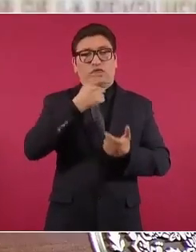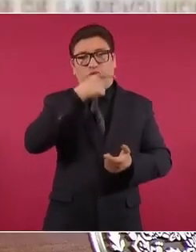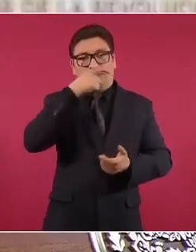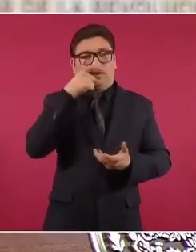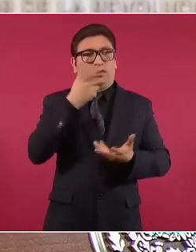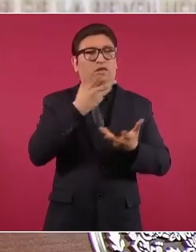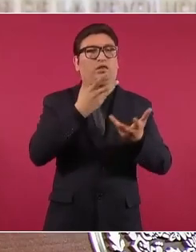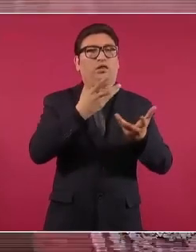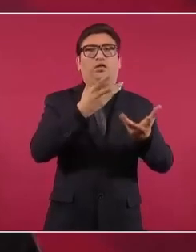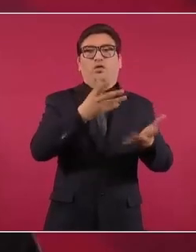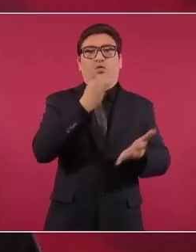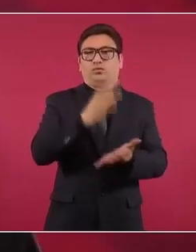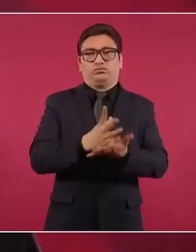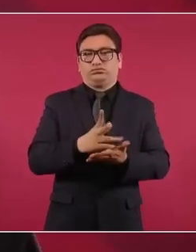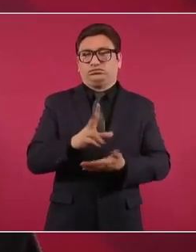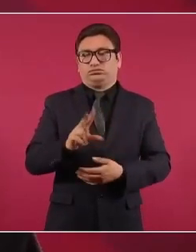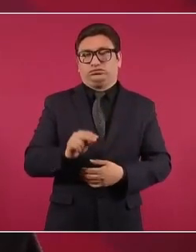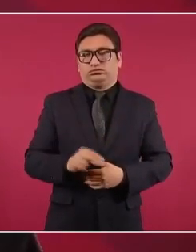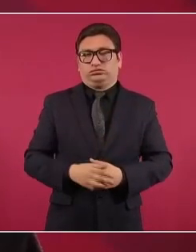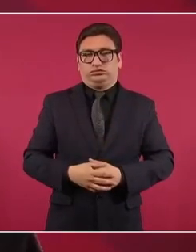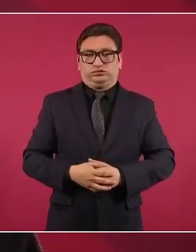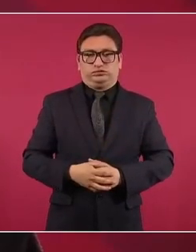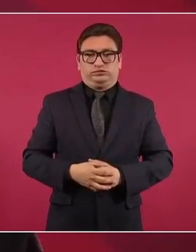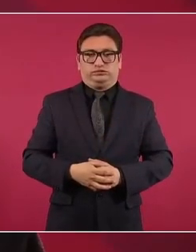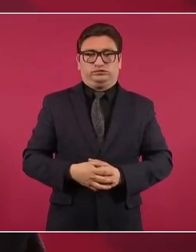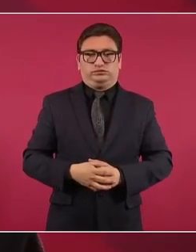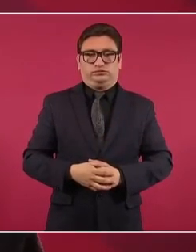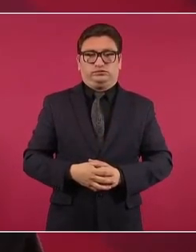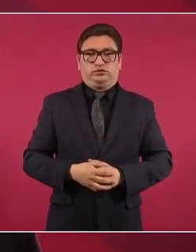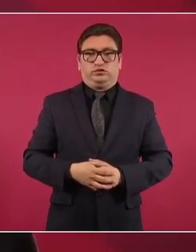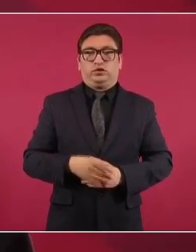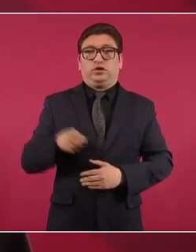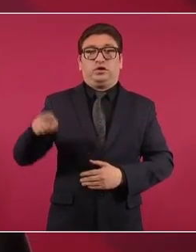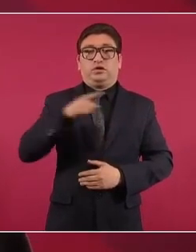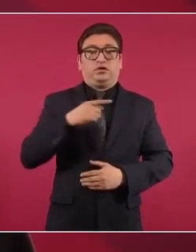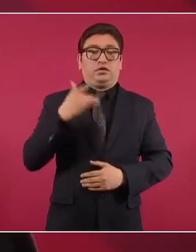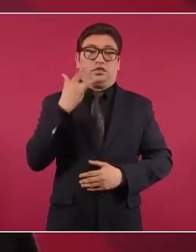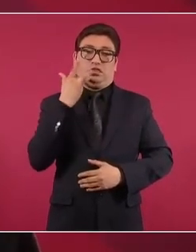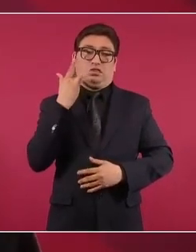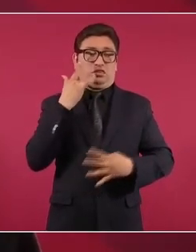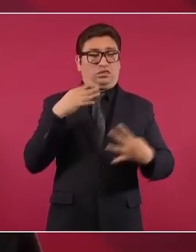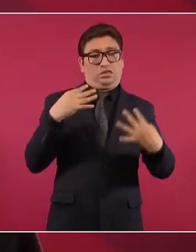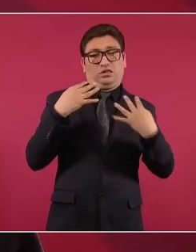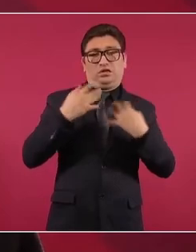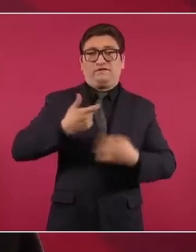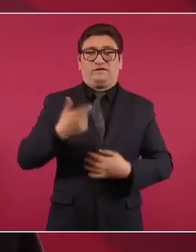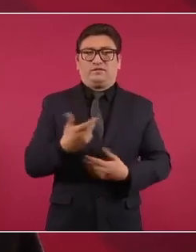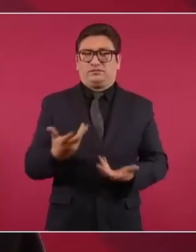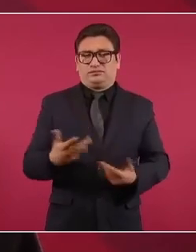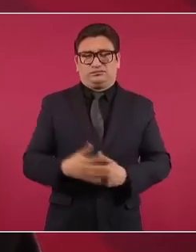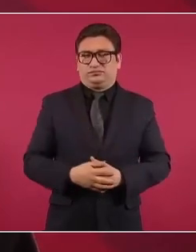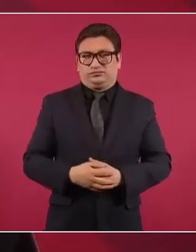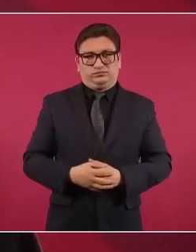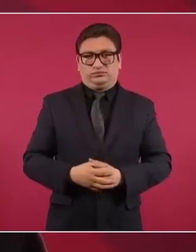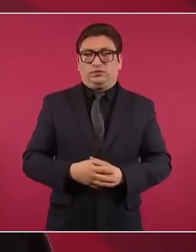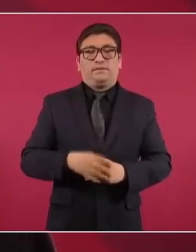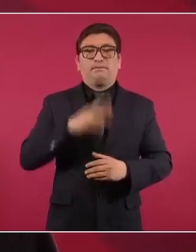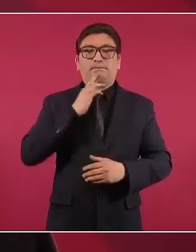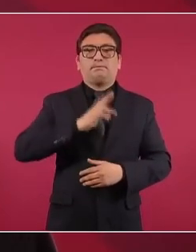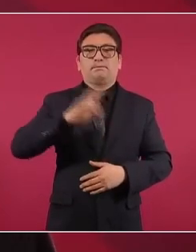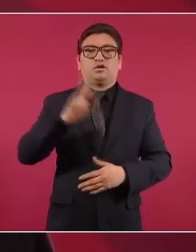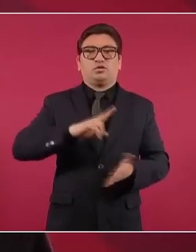material y en el lujo barato, sino en valores,